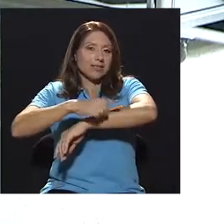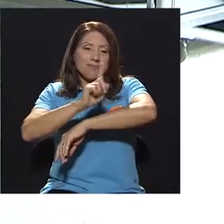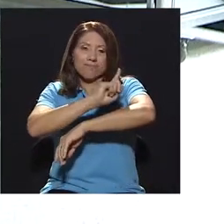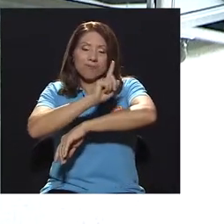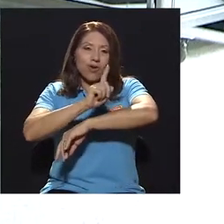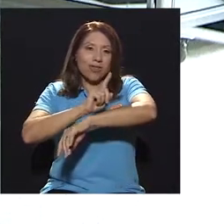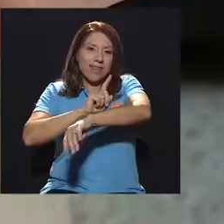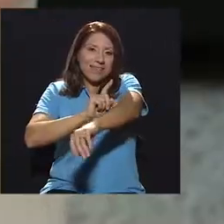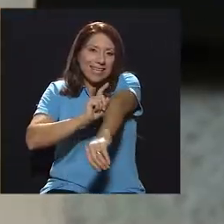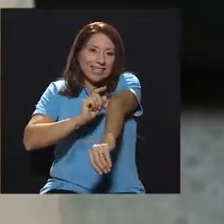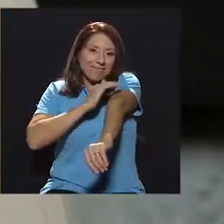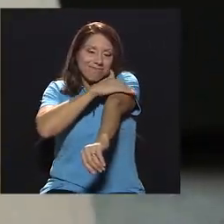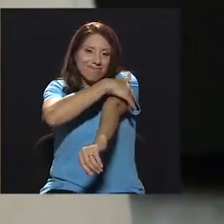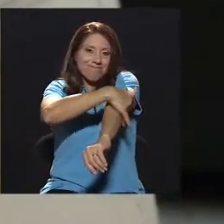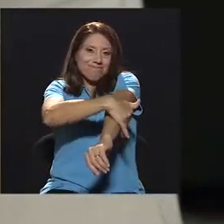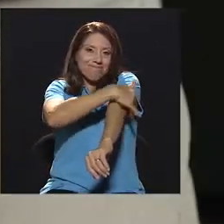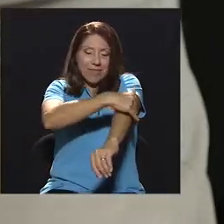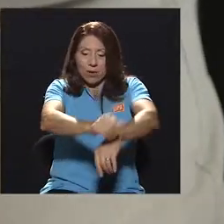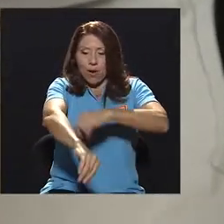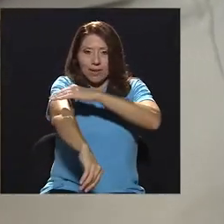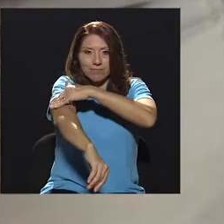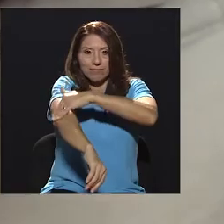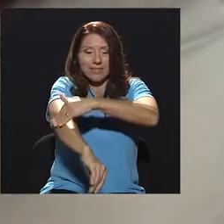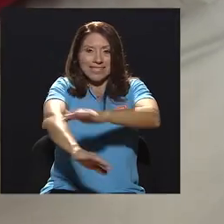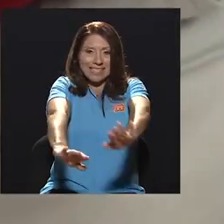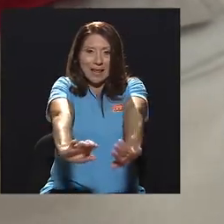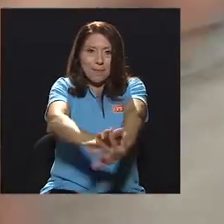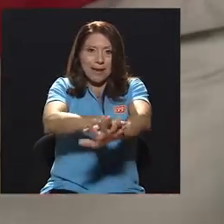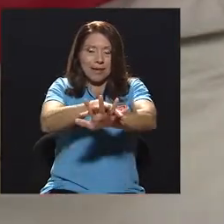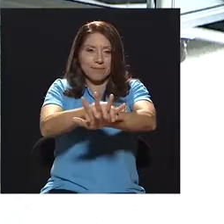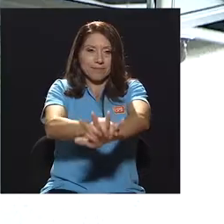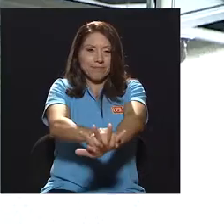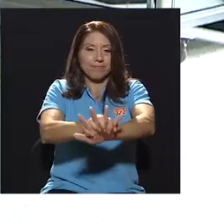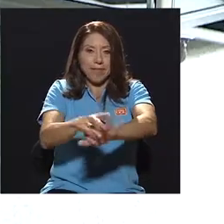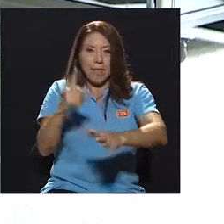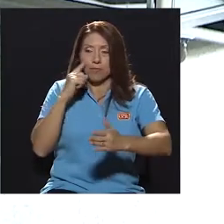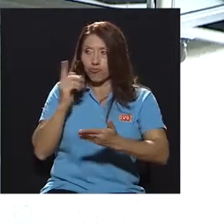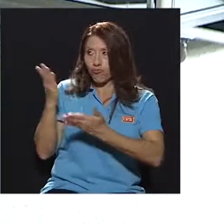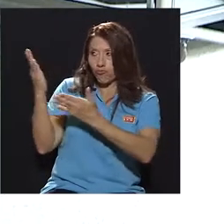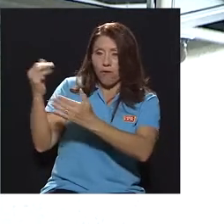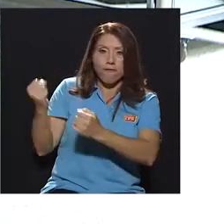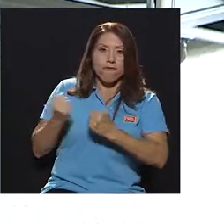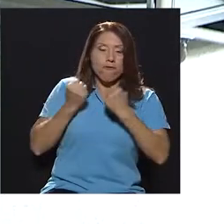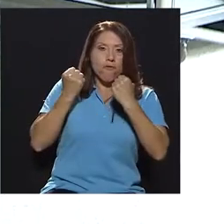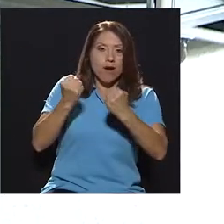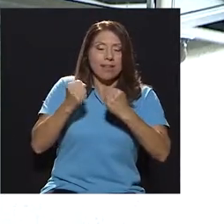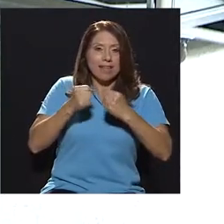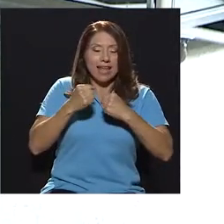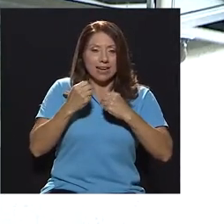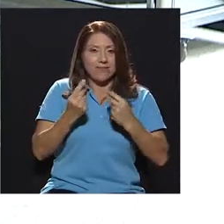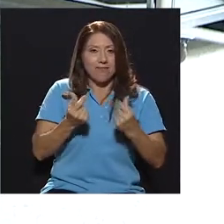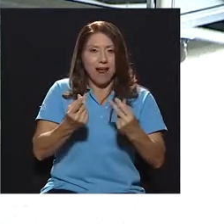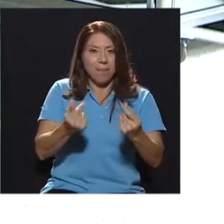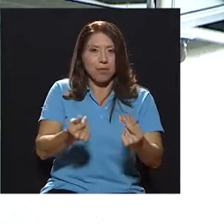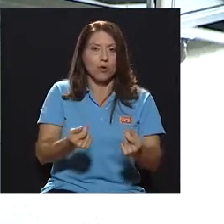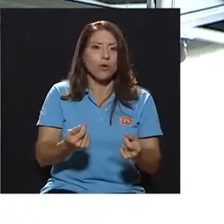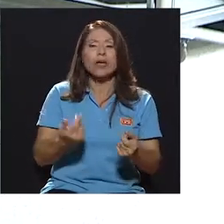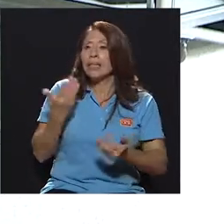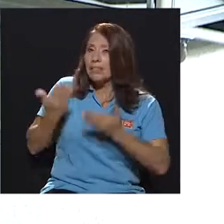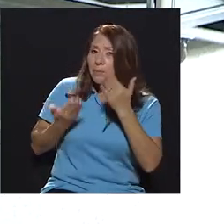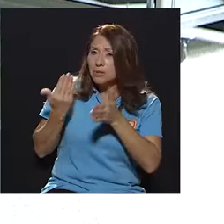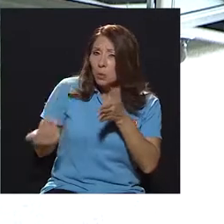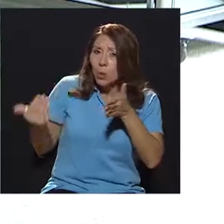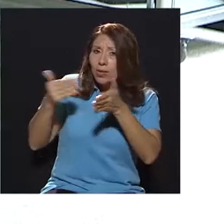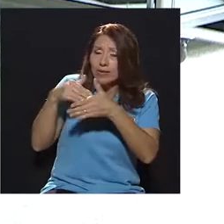Esto es incorrecto. Exactamente. Siempre tiene que estar recto y hacer la compresión fuerte y rápido. Tal vez si